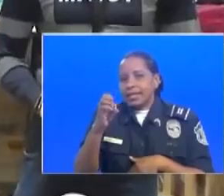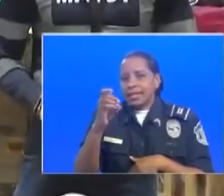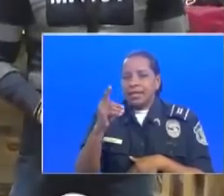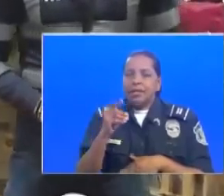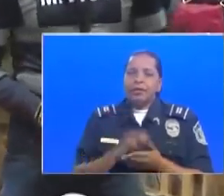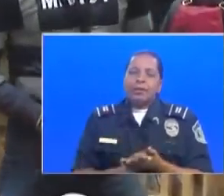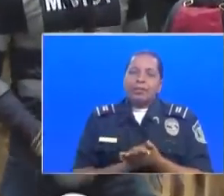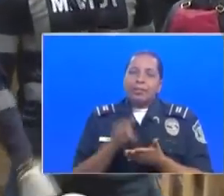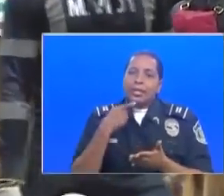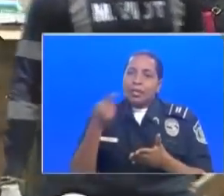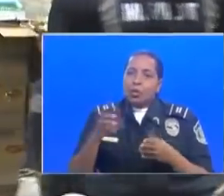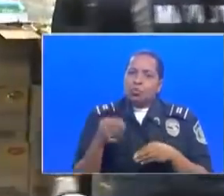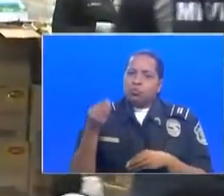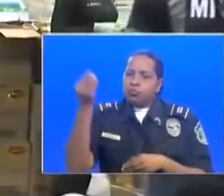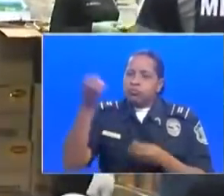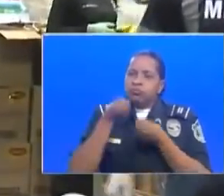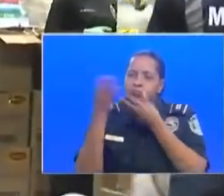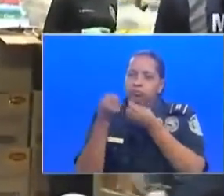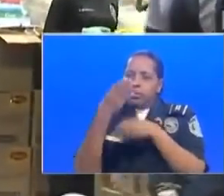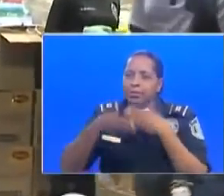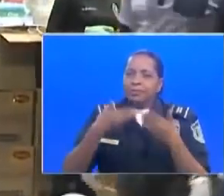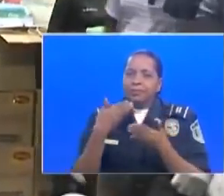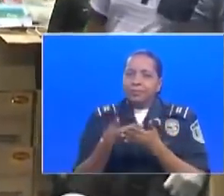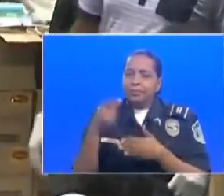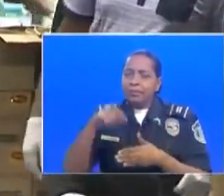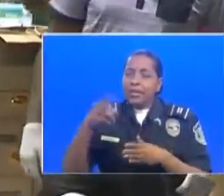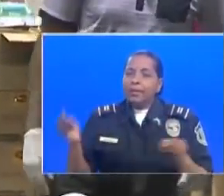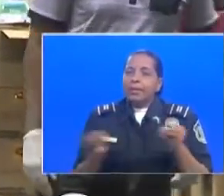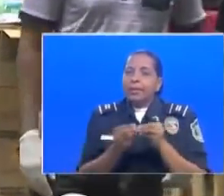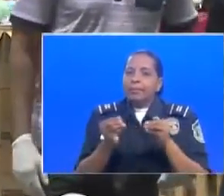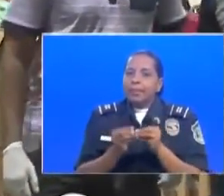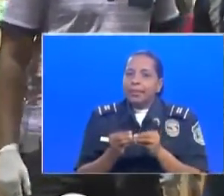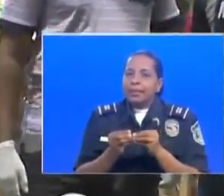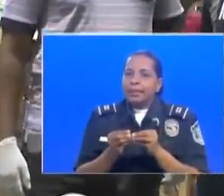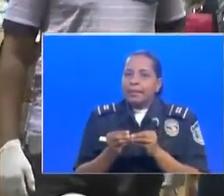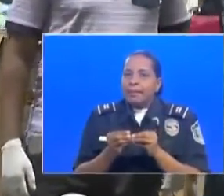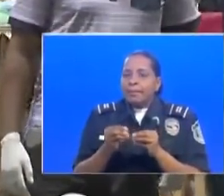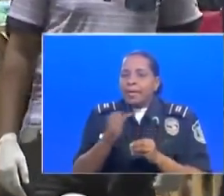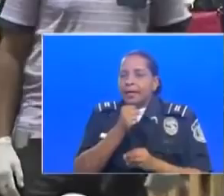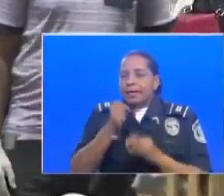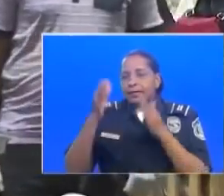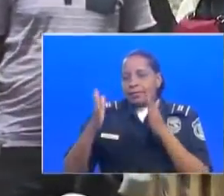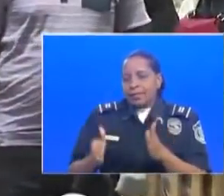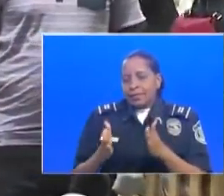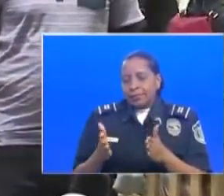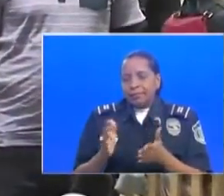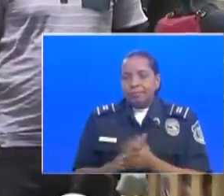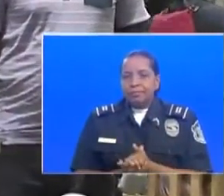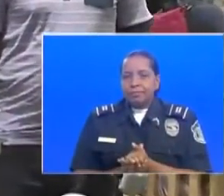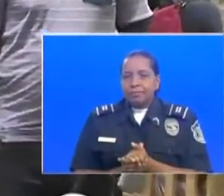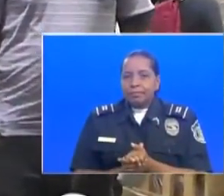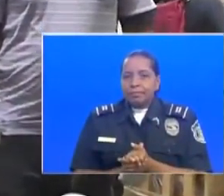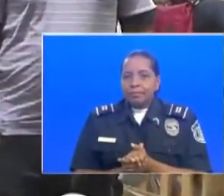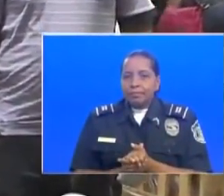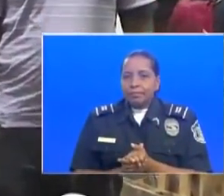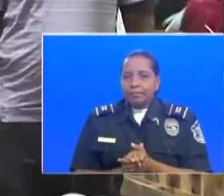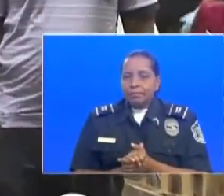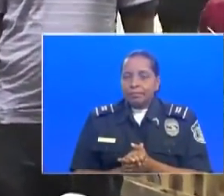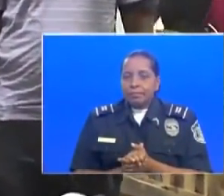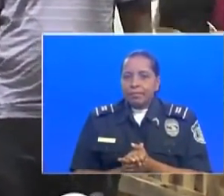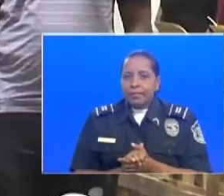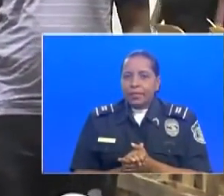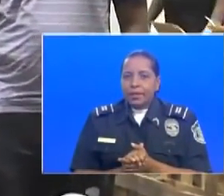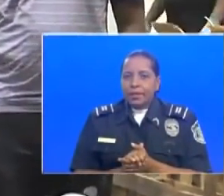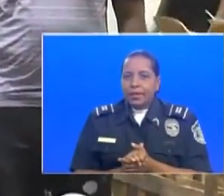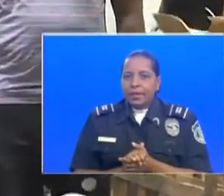tiempo para estos jóvenes, para toda la población parameña. Pero hay más artistas que han tomado su tiempo. Y una de ellas es